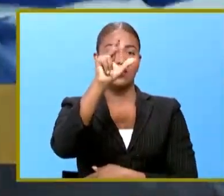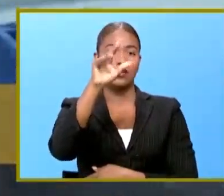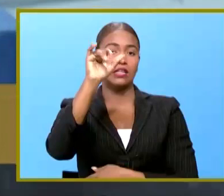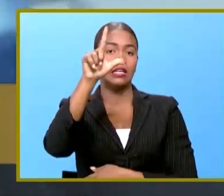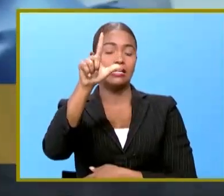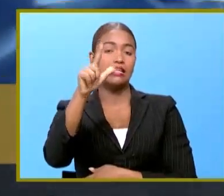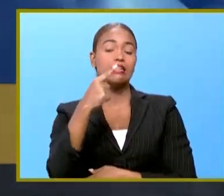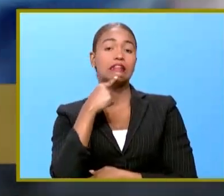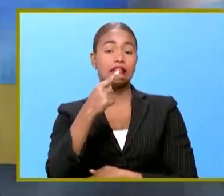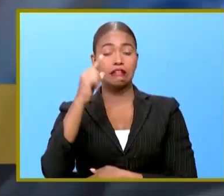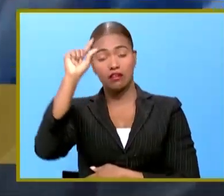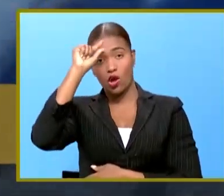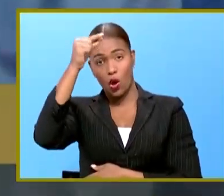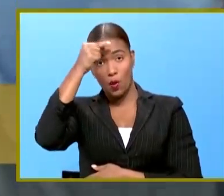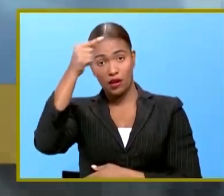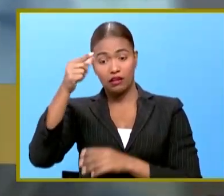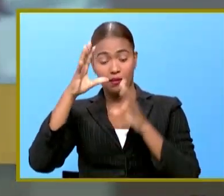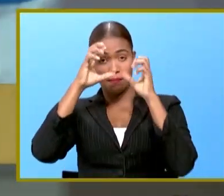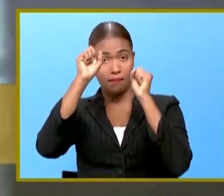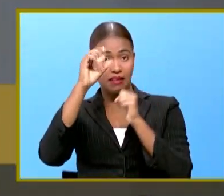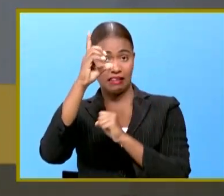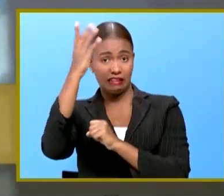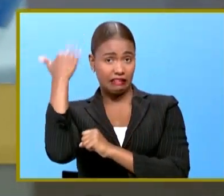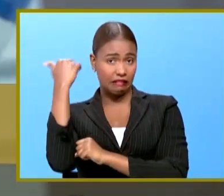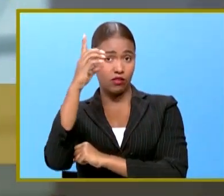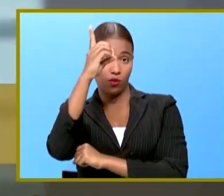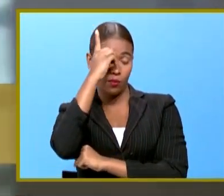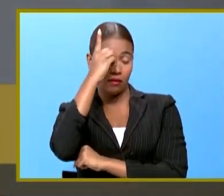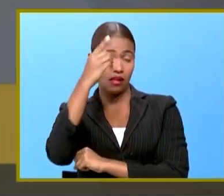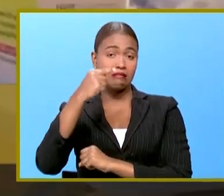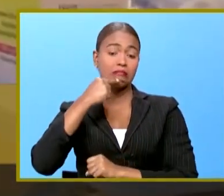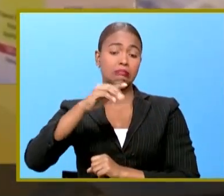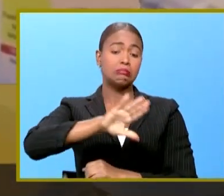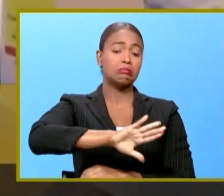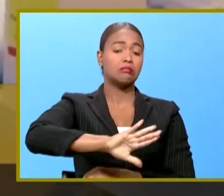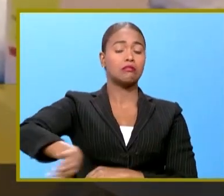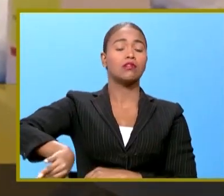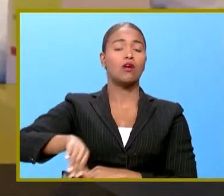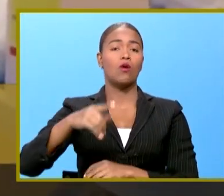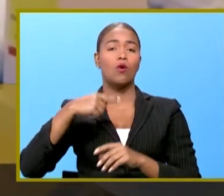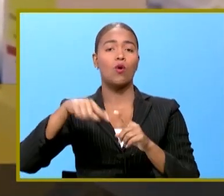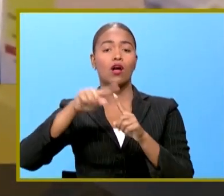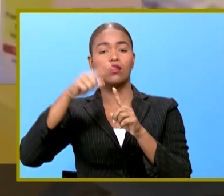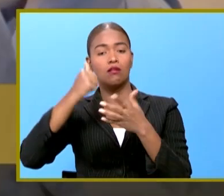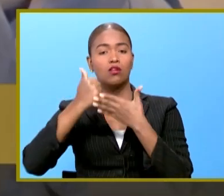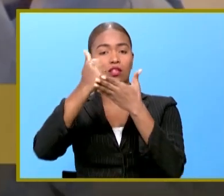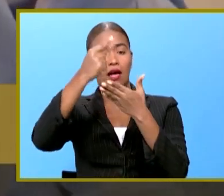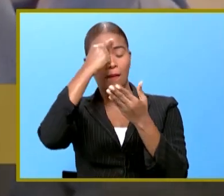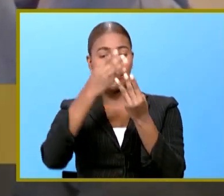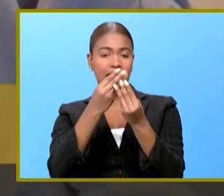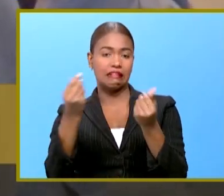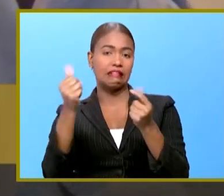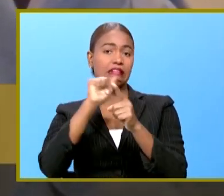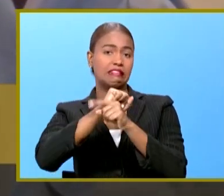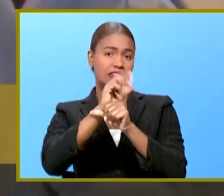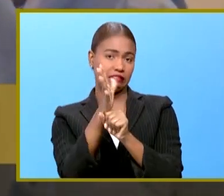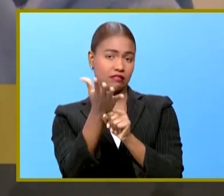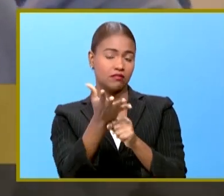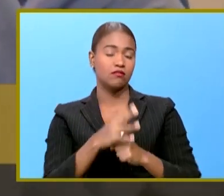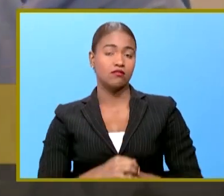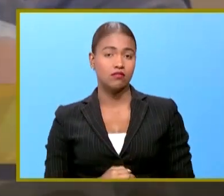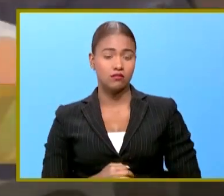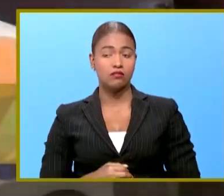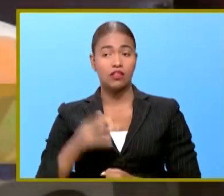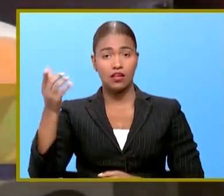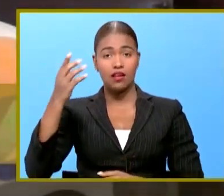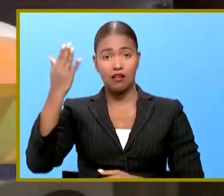expresó que el gobierno de Danilo Medina lo hizo a un lado a la hora de buscar soluciones contra el coronavirus fue mezquino